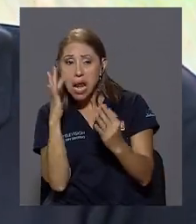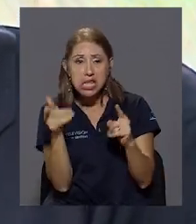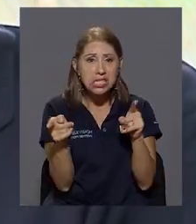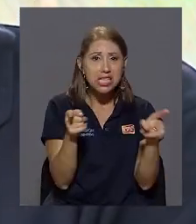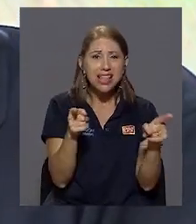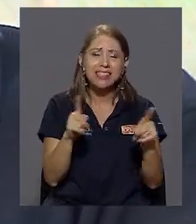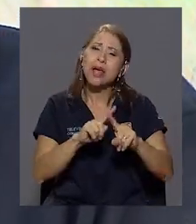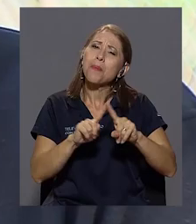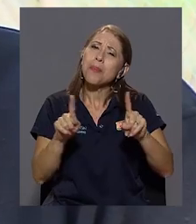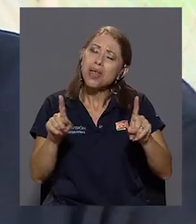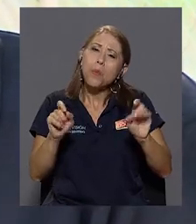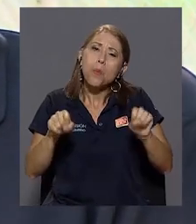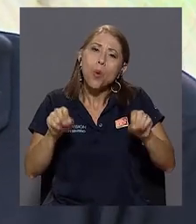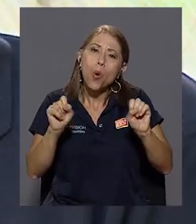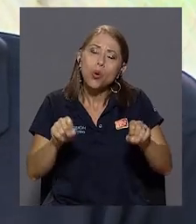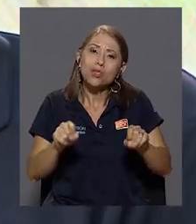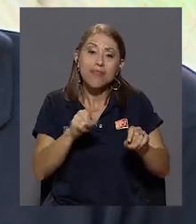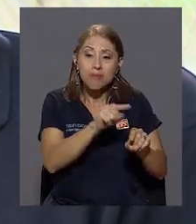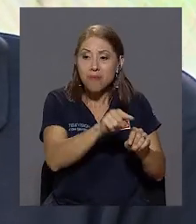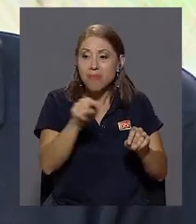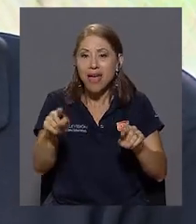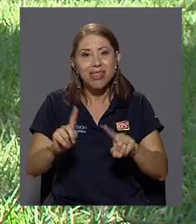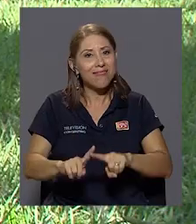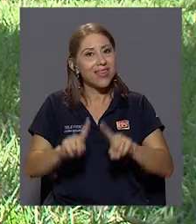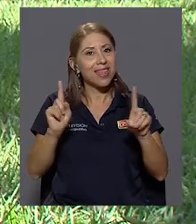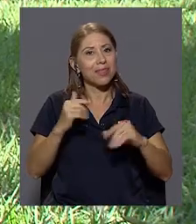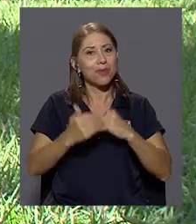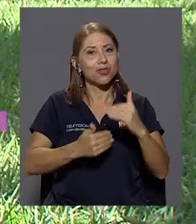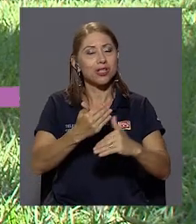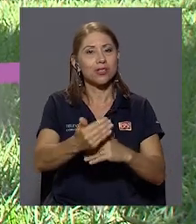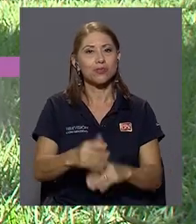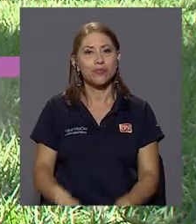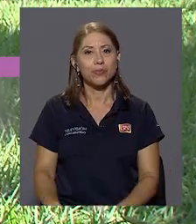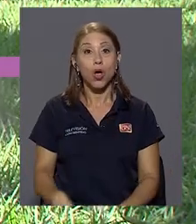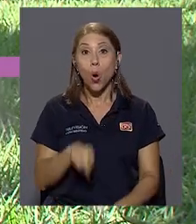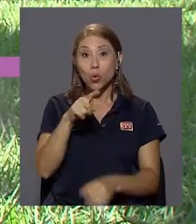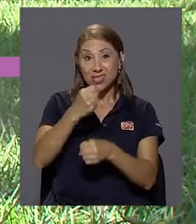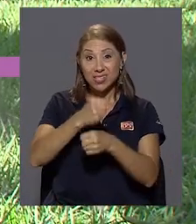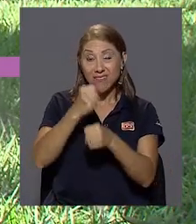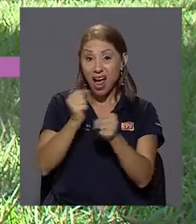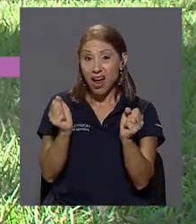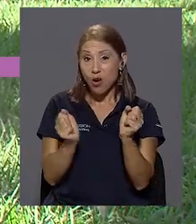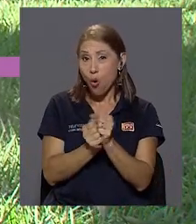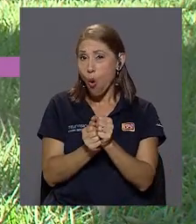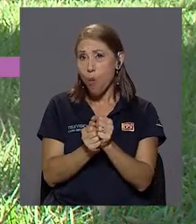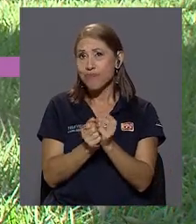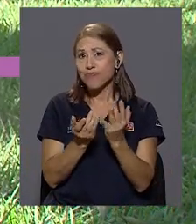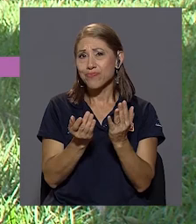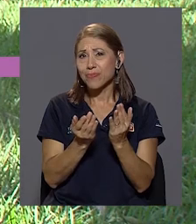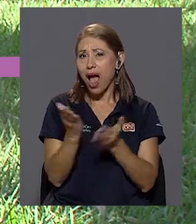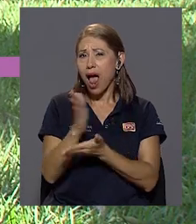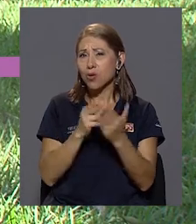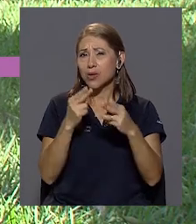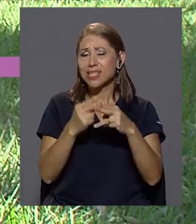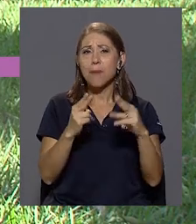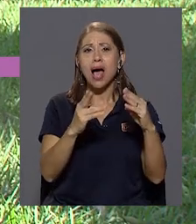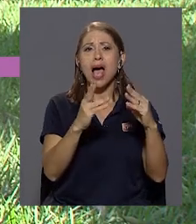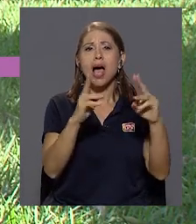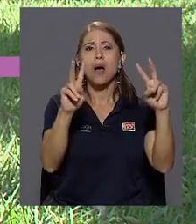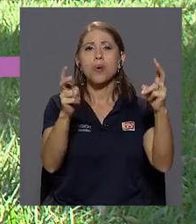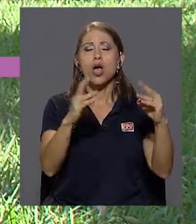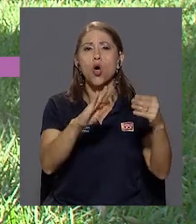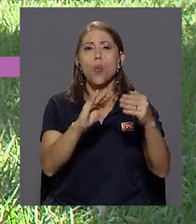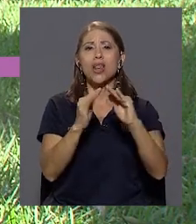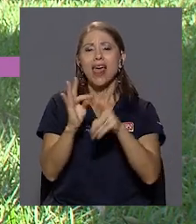muy posiblemente cada uno va a llevar un proceso diferente. Ustedes trabajan con algo que se llama una modalidad comunidad terapéutica.